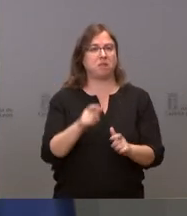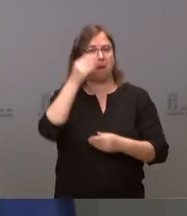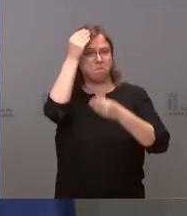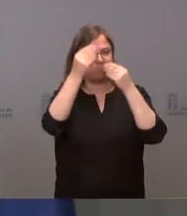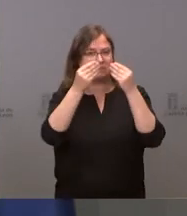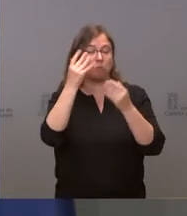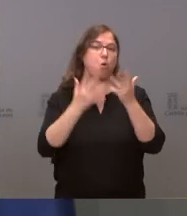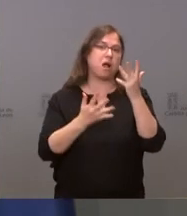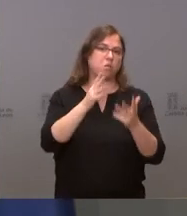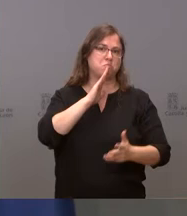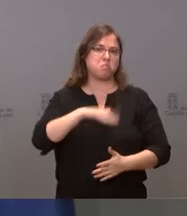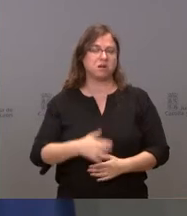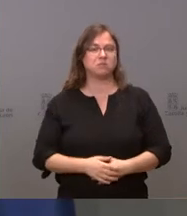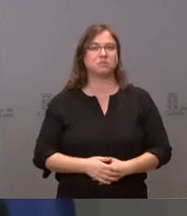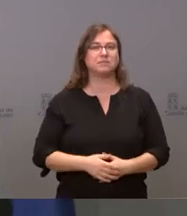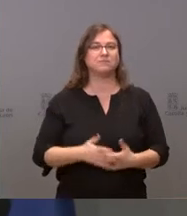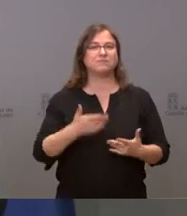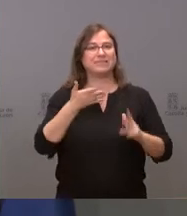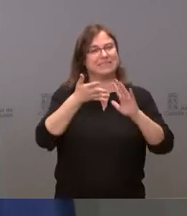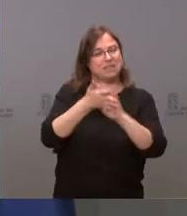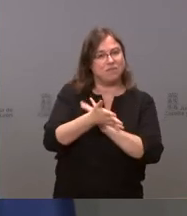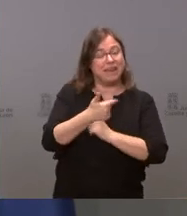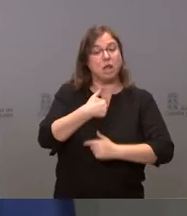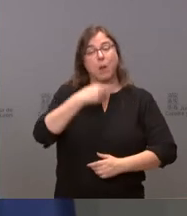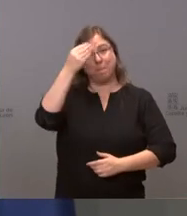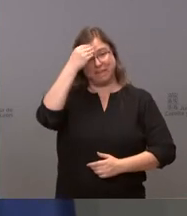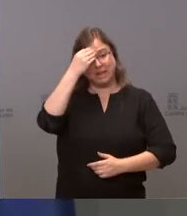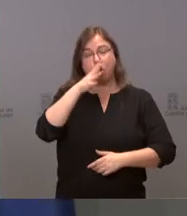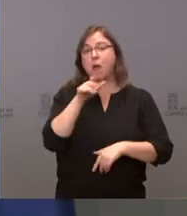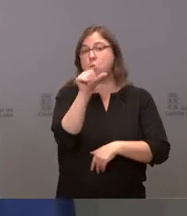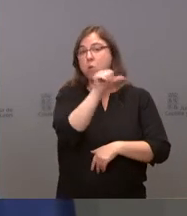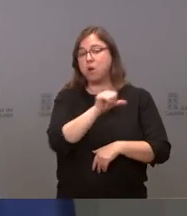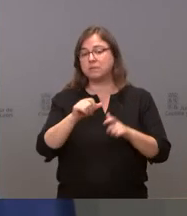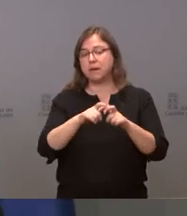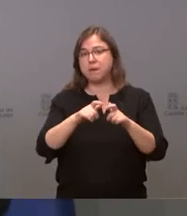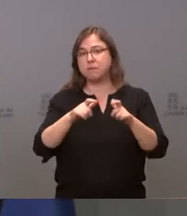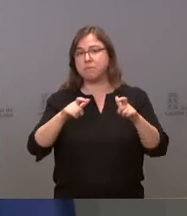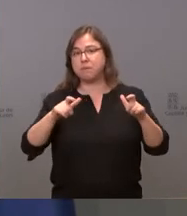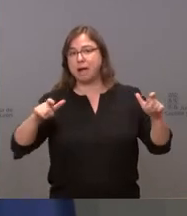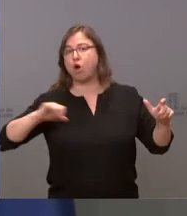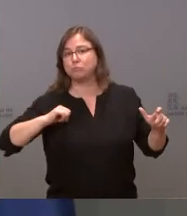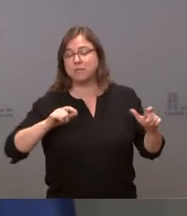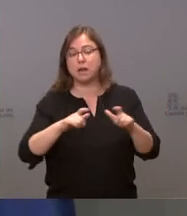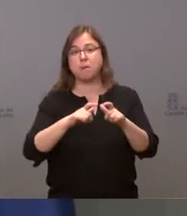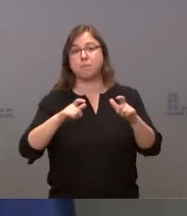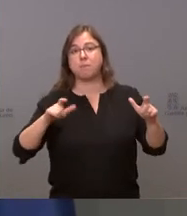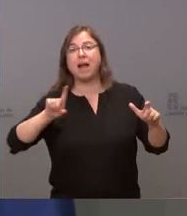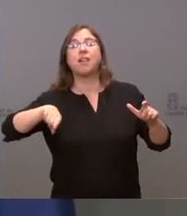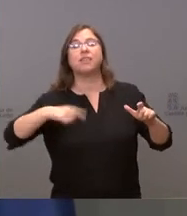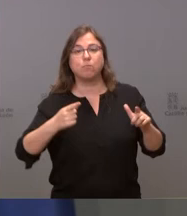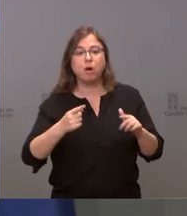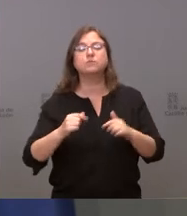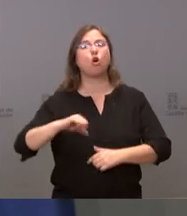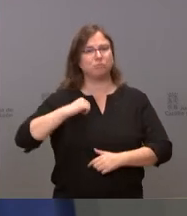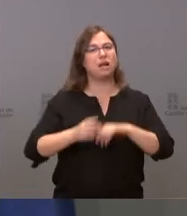es decir, que va a continuar incrementándose el número de ingresos. Luego continuaremos teniendo ingresos, pero esperamos tenernos a la